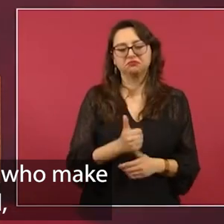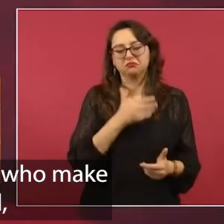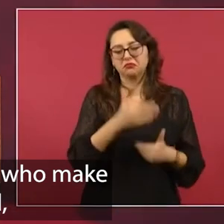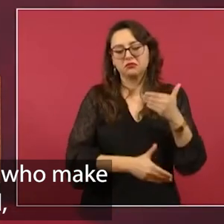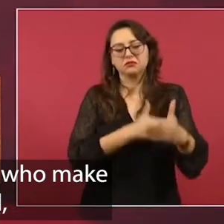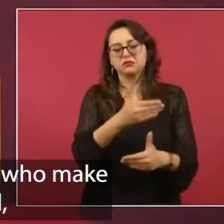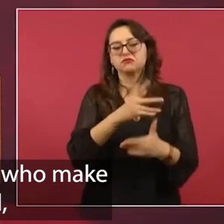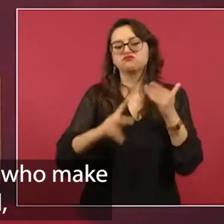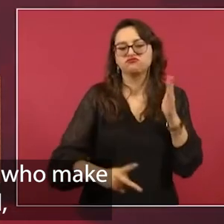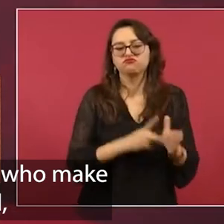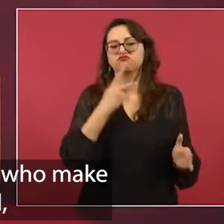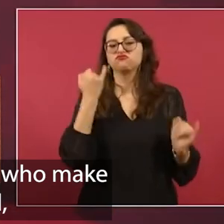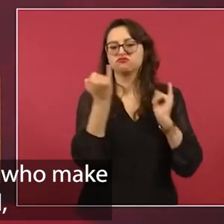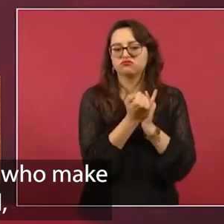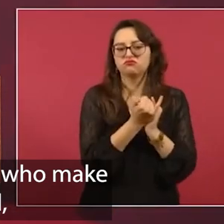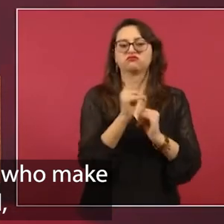algunas revoluciones.